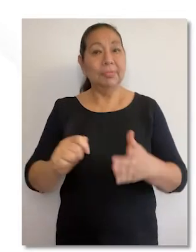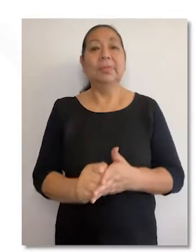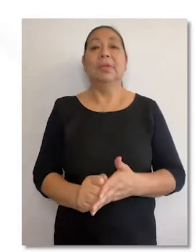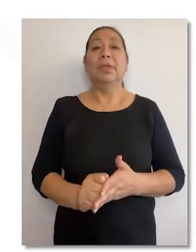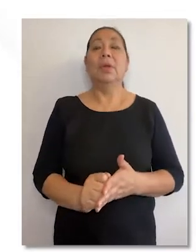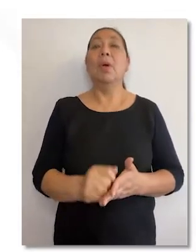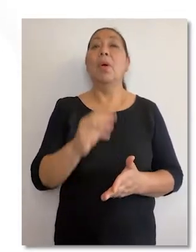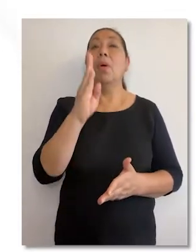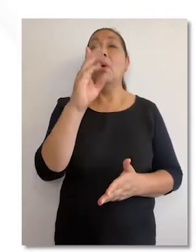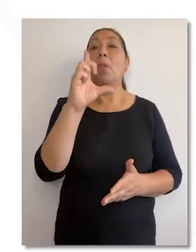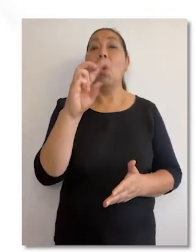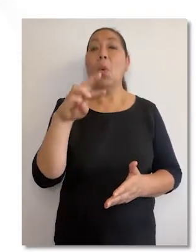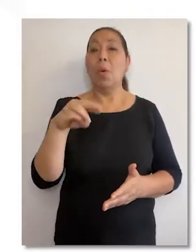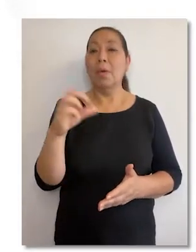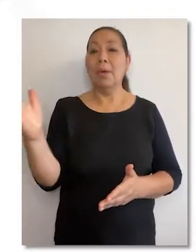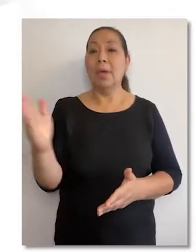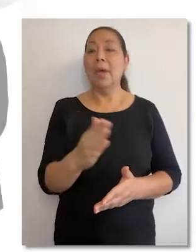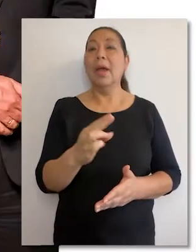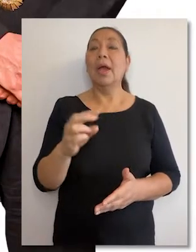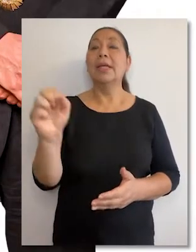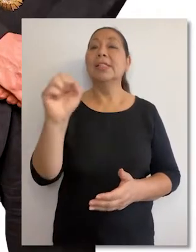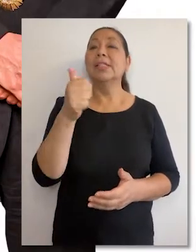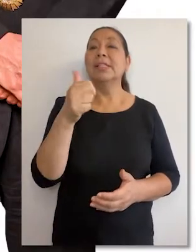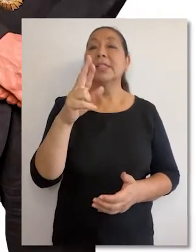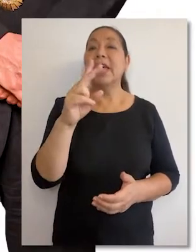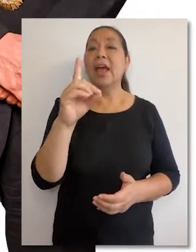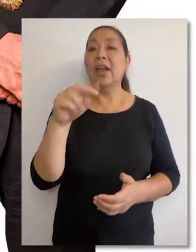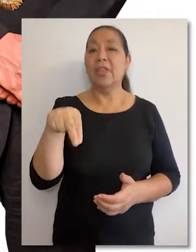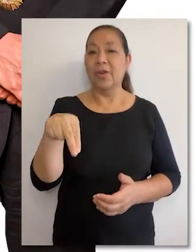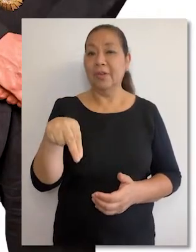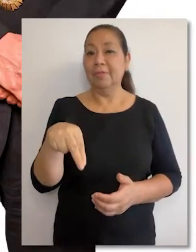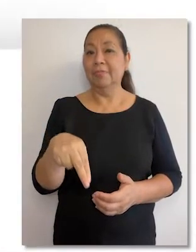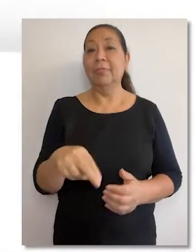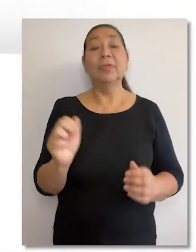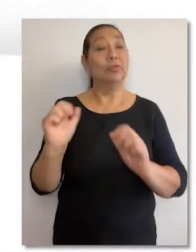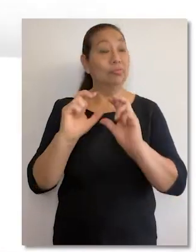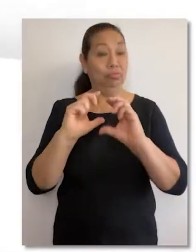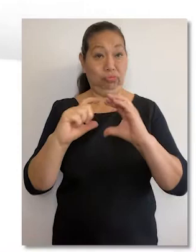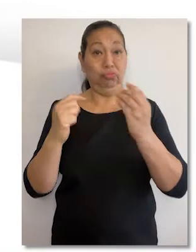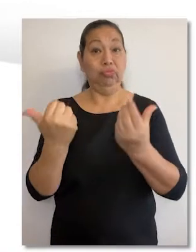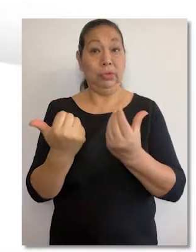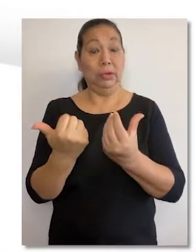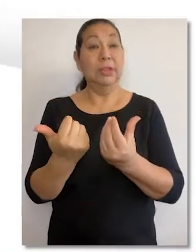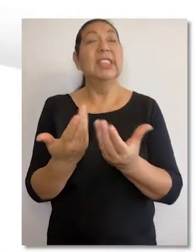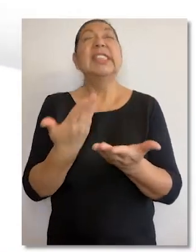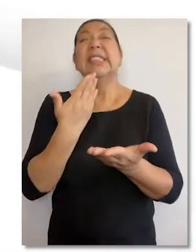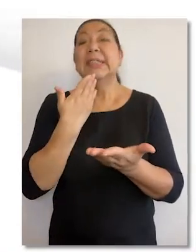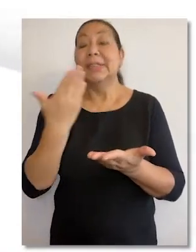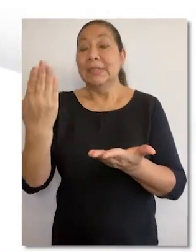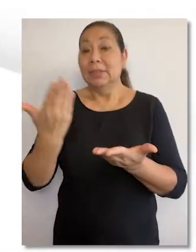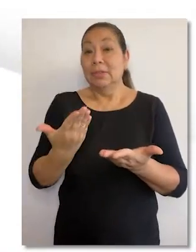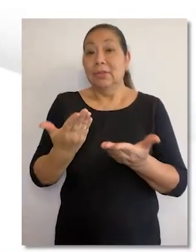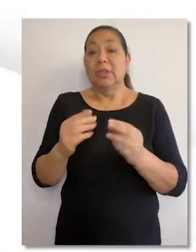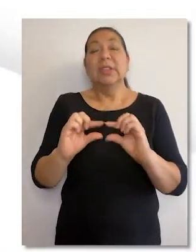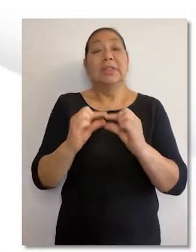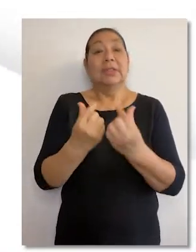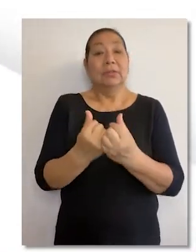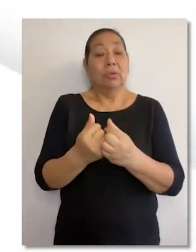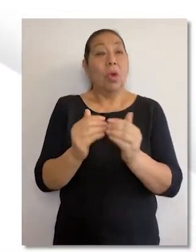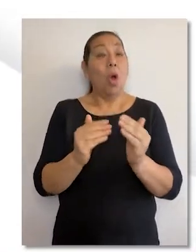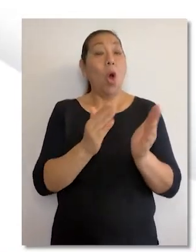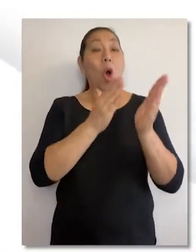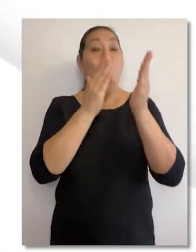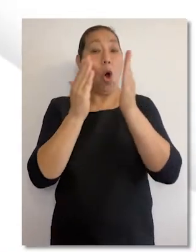presidirá, Ernesto Blume Fortini y José Luis Sardón de Taboada. La Sala Segunda, a su vez, tendrá una